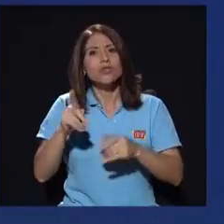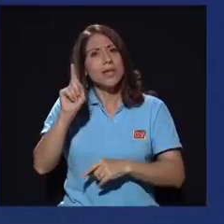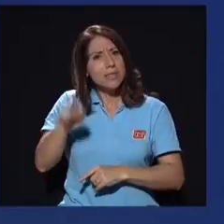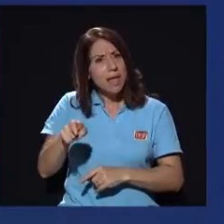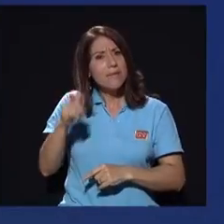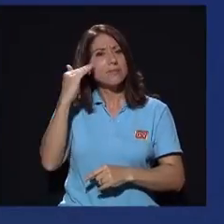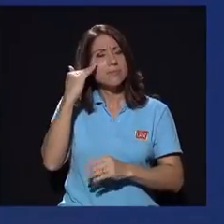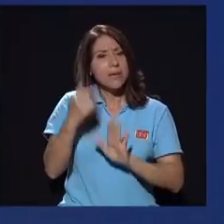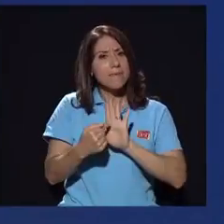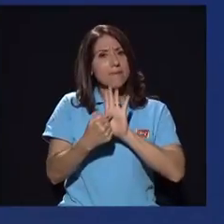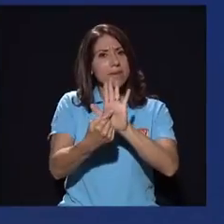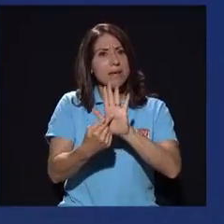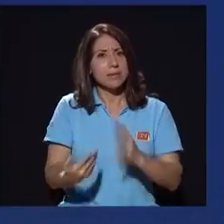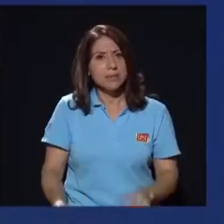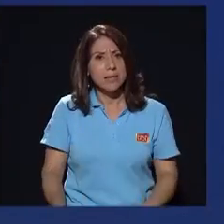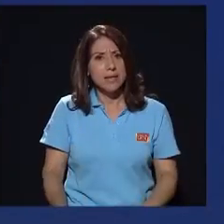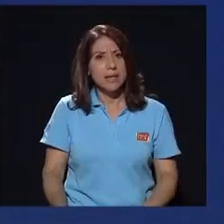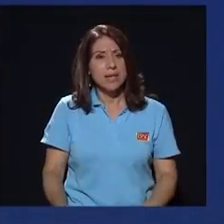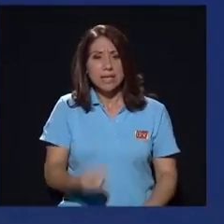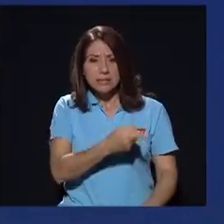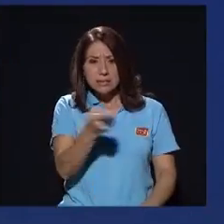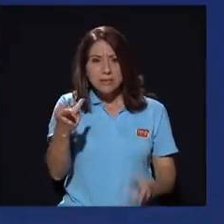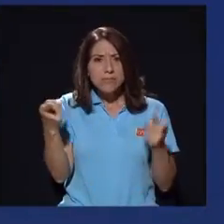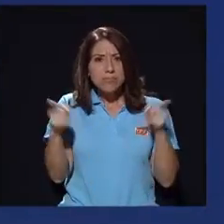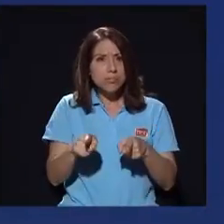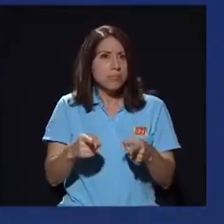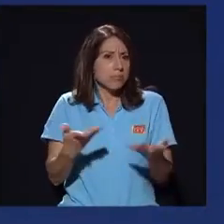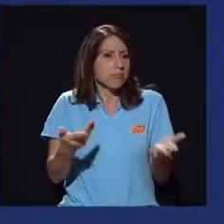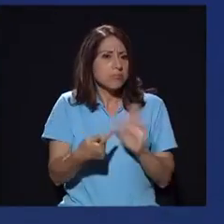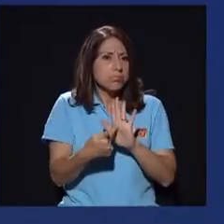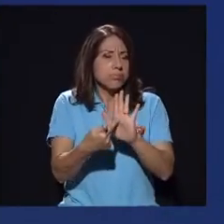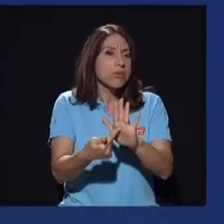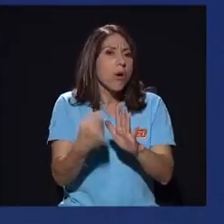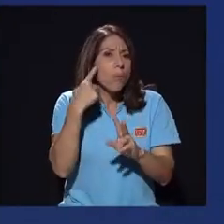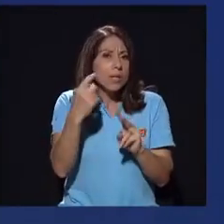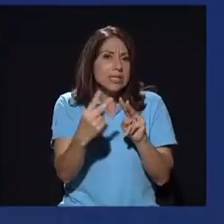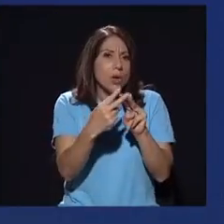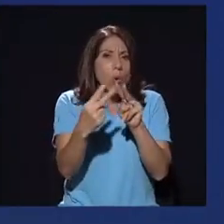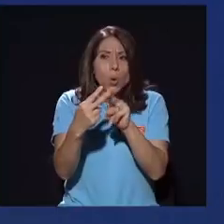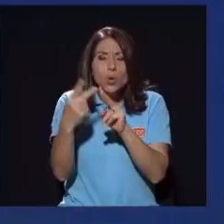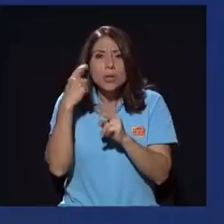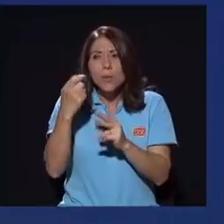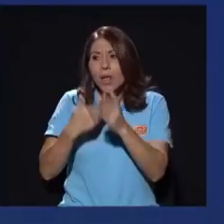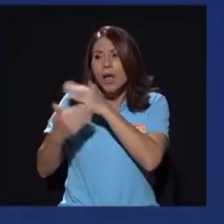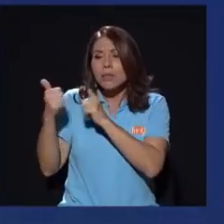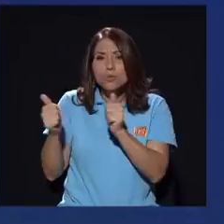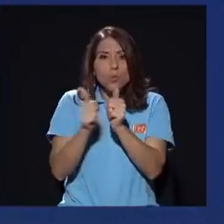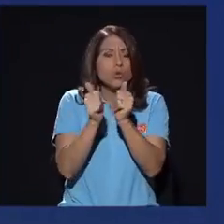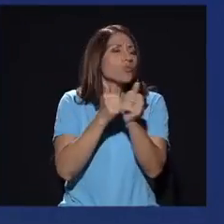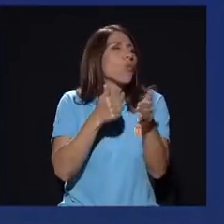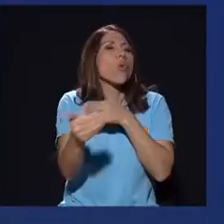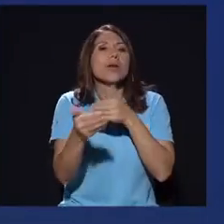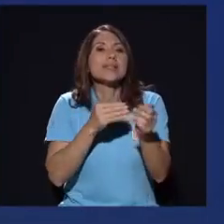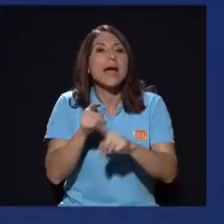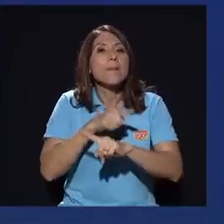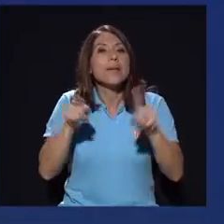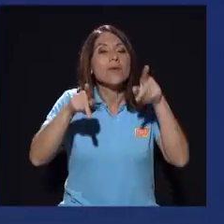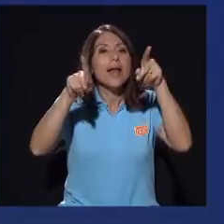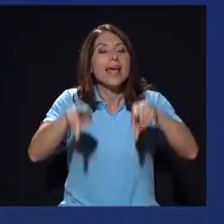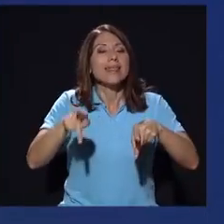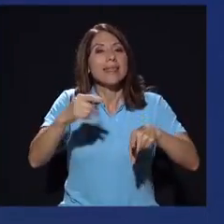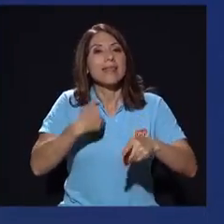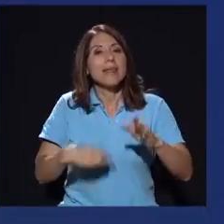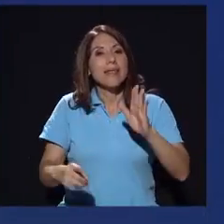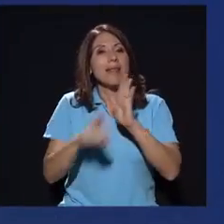que saberse si existen bueno existen porque se conocen porque estudiaron juntos porque lo que sea pero la gente tiene derecho a saberlo